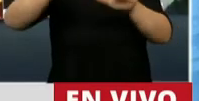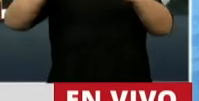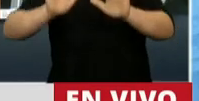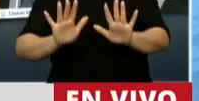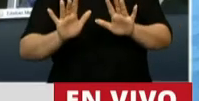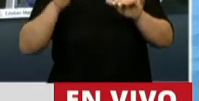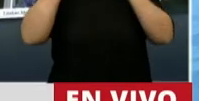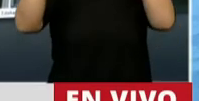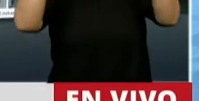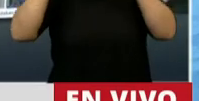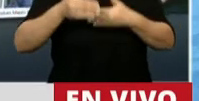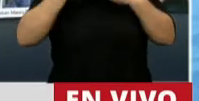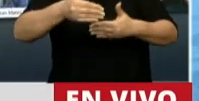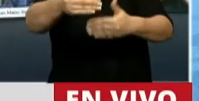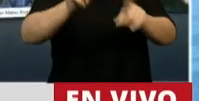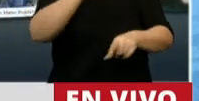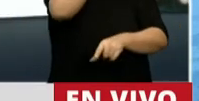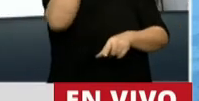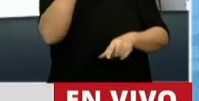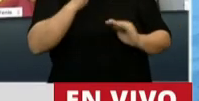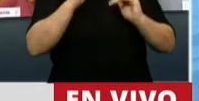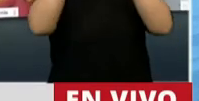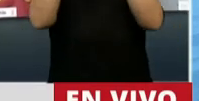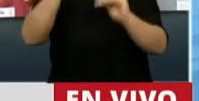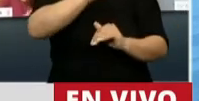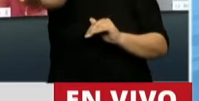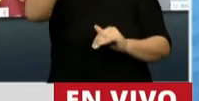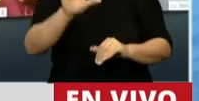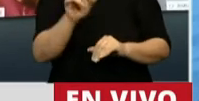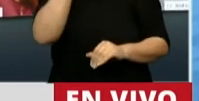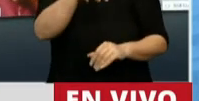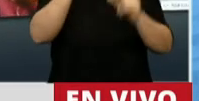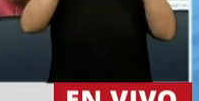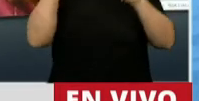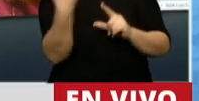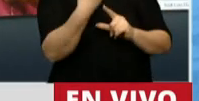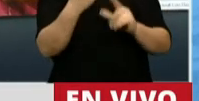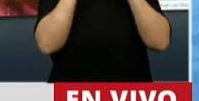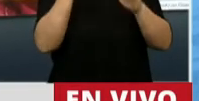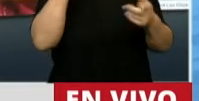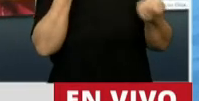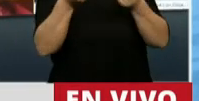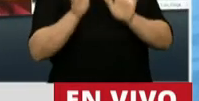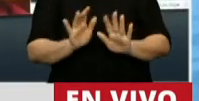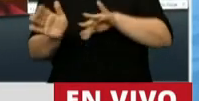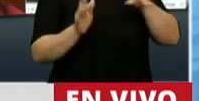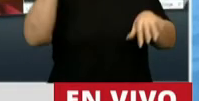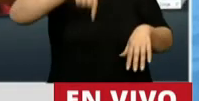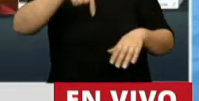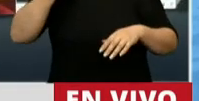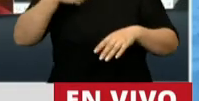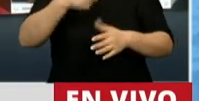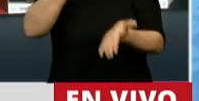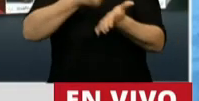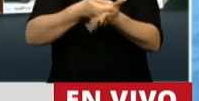plazos y tasas a las que consiguió la nación. Y a esto vamos a estar muy atentos. Señor presidente, hoy Argentina ha evitado el default. Es